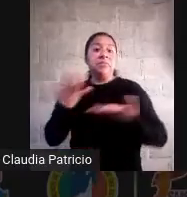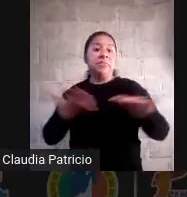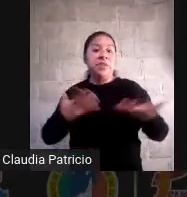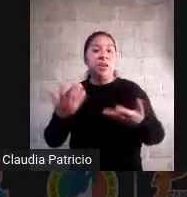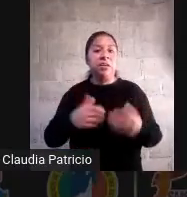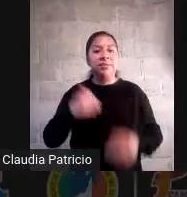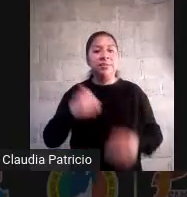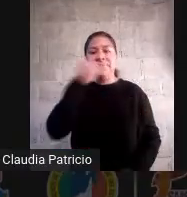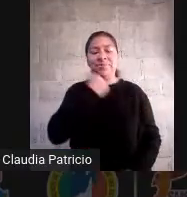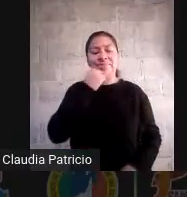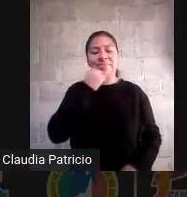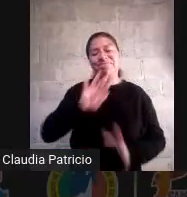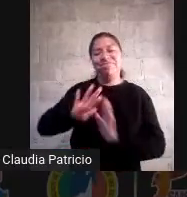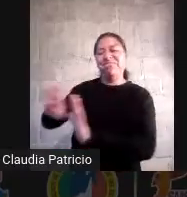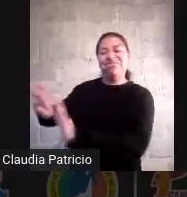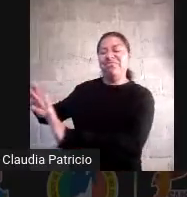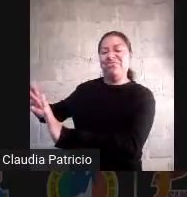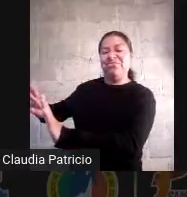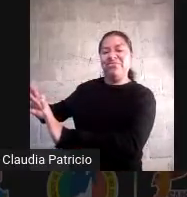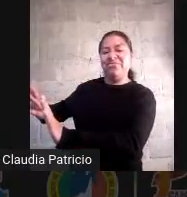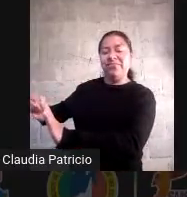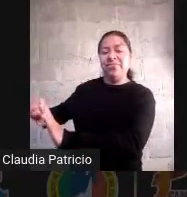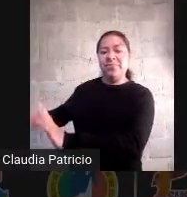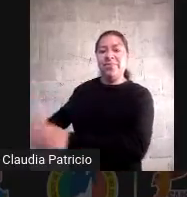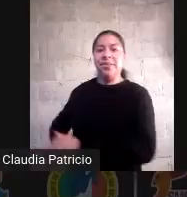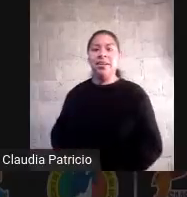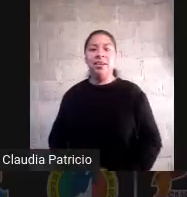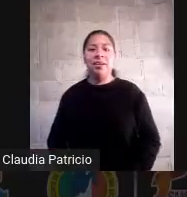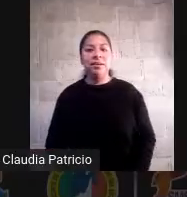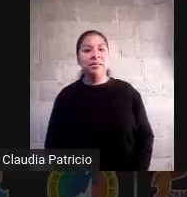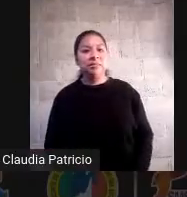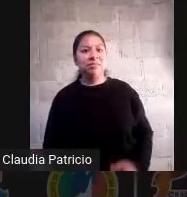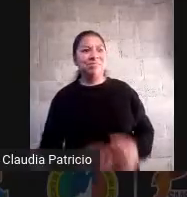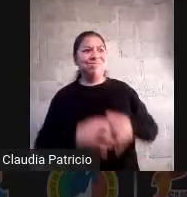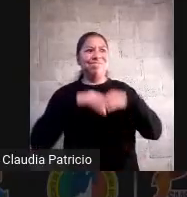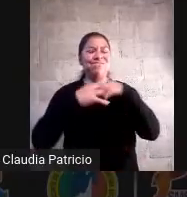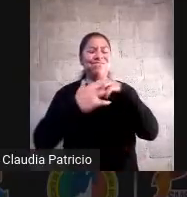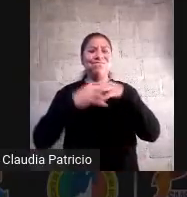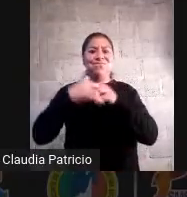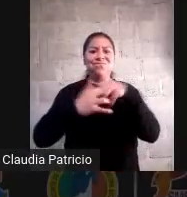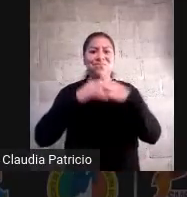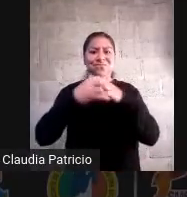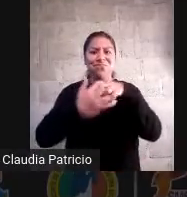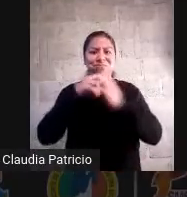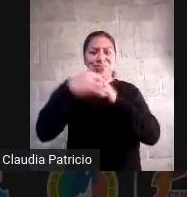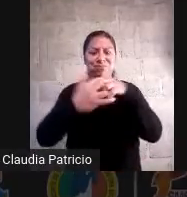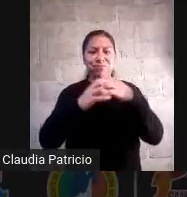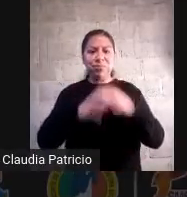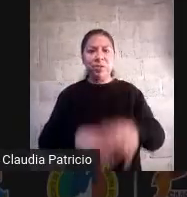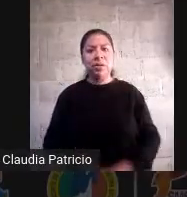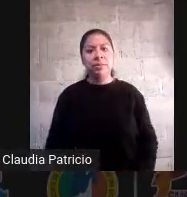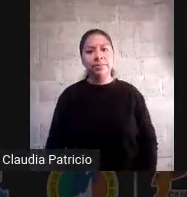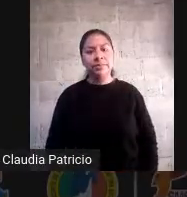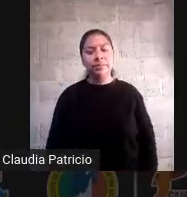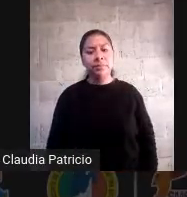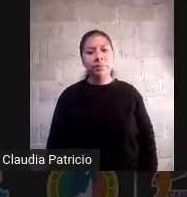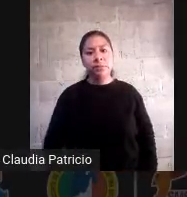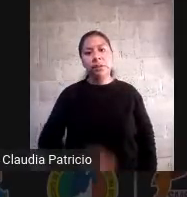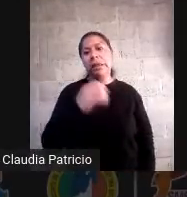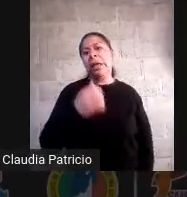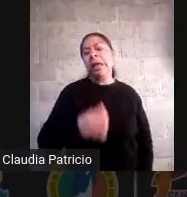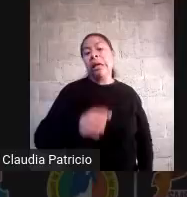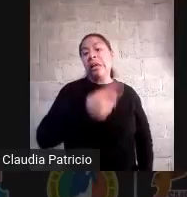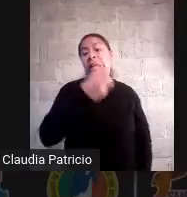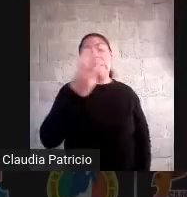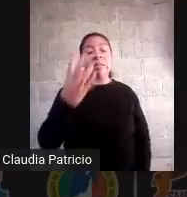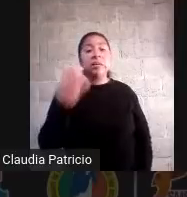esto se volvió un tanto caótico y bueno se entiende por qué pues en algunas escuelas se tuvo que suspender sé